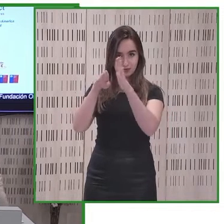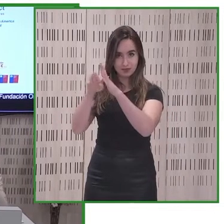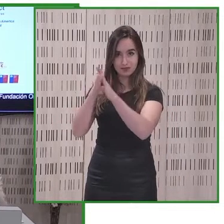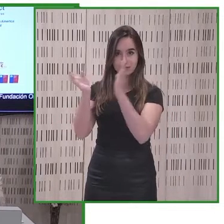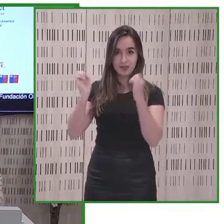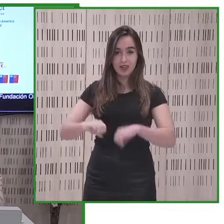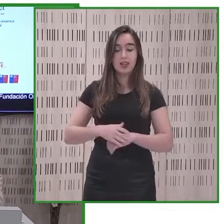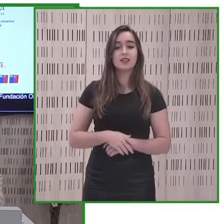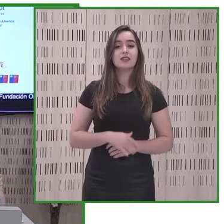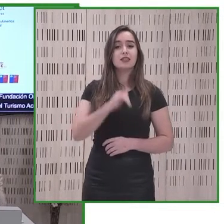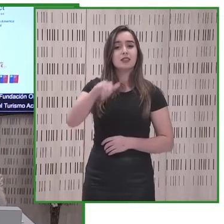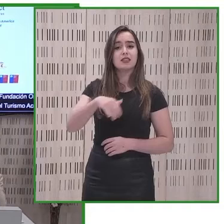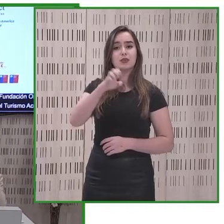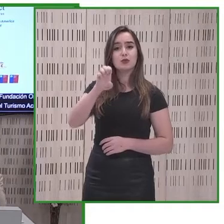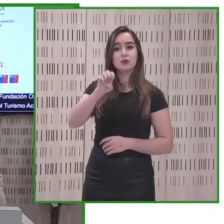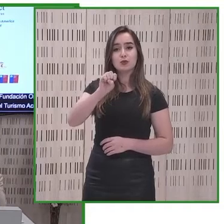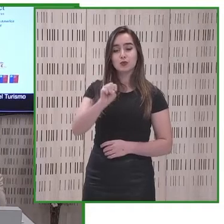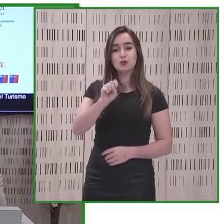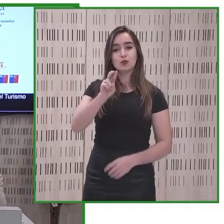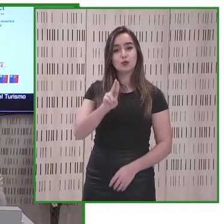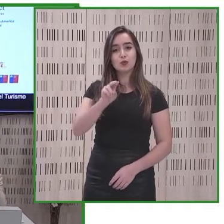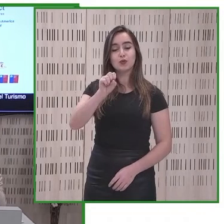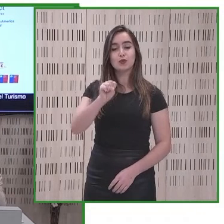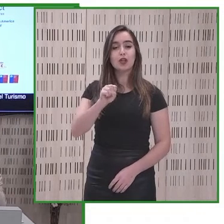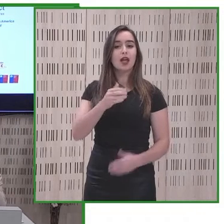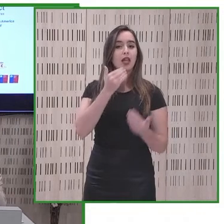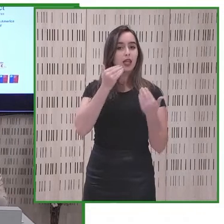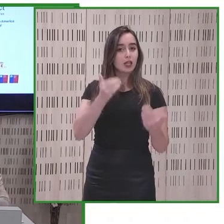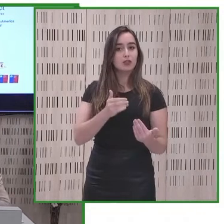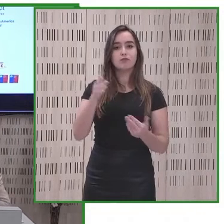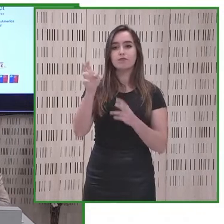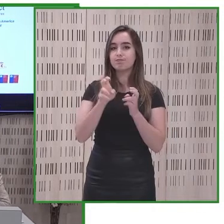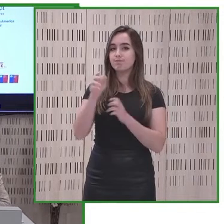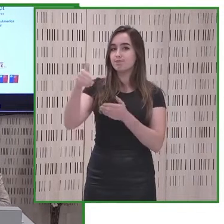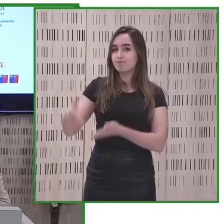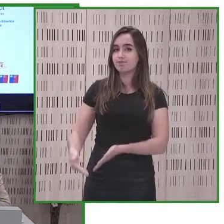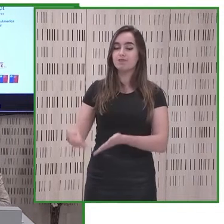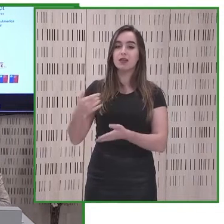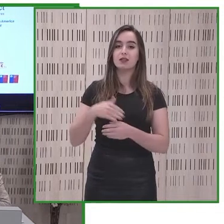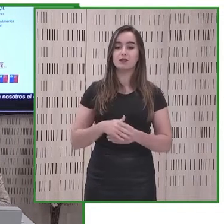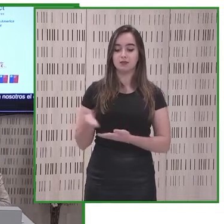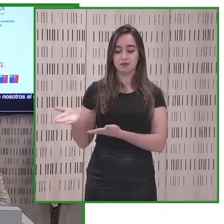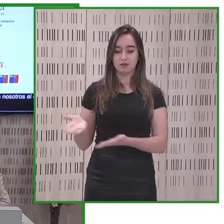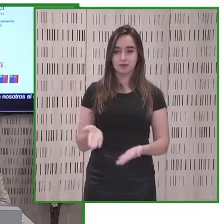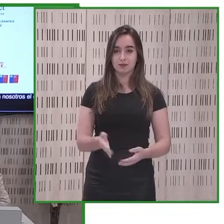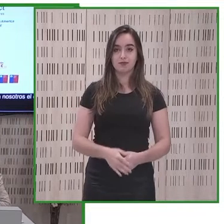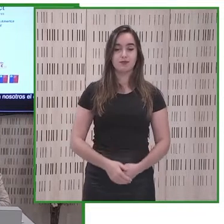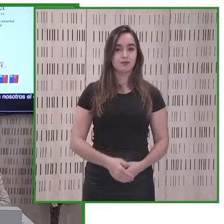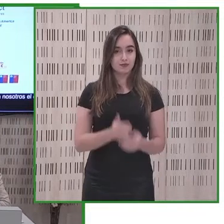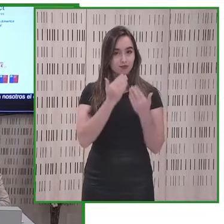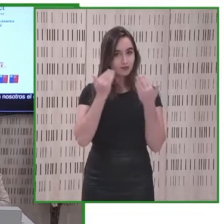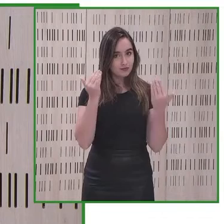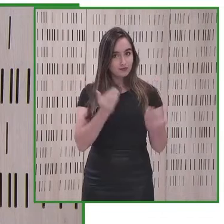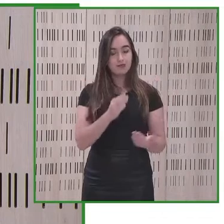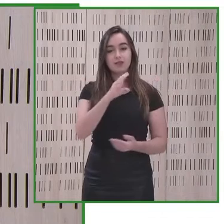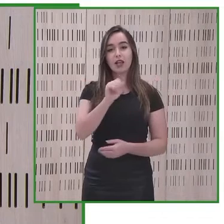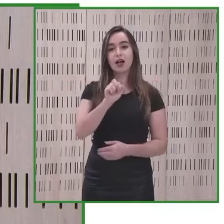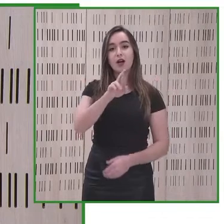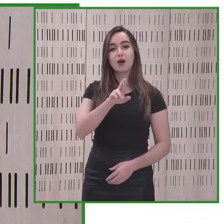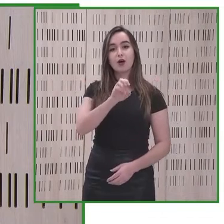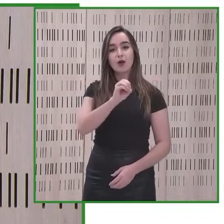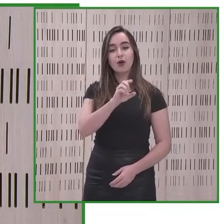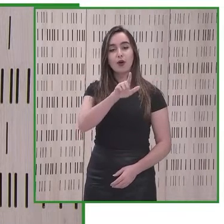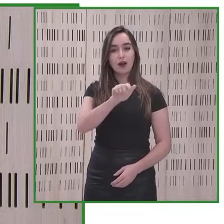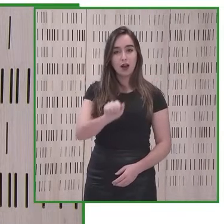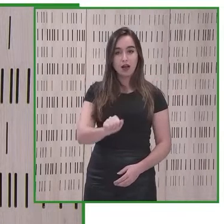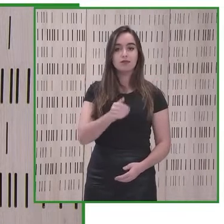Jesús, muchas gracias por estar acá con nosotros el día de hoy y te dejo el escenario a continuación. Muchísimas gracias, Carola. Muchísimas gracias a todos.